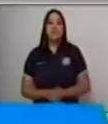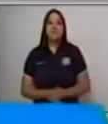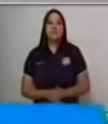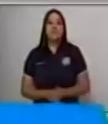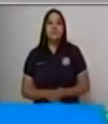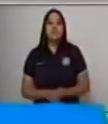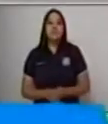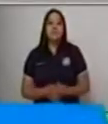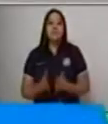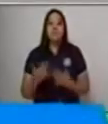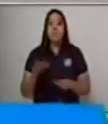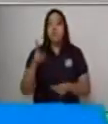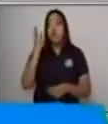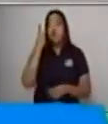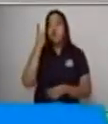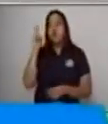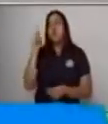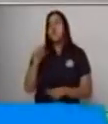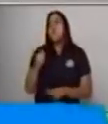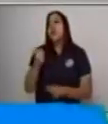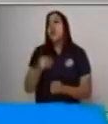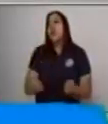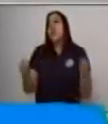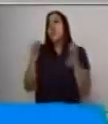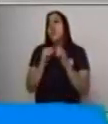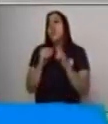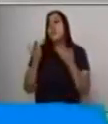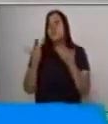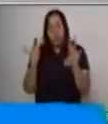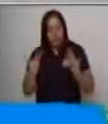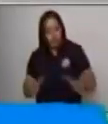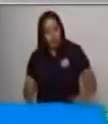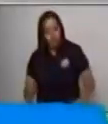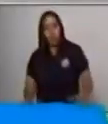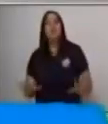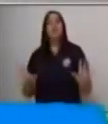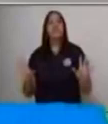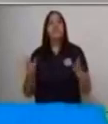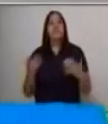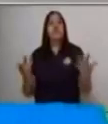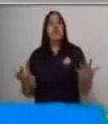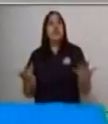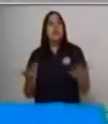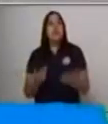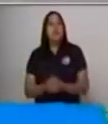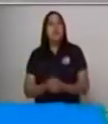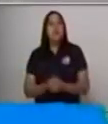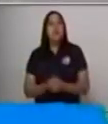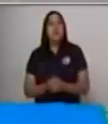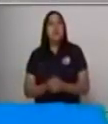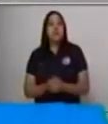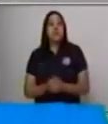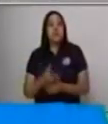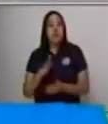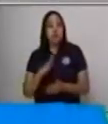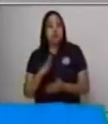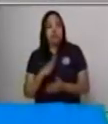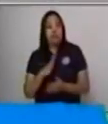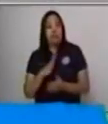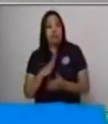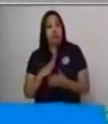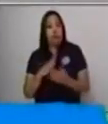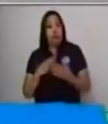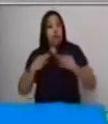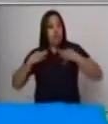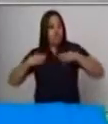Vamos a describir su atuendo o su vestuario. En este caso, él porta una camiseta.